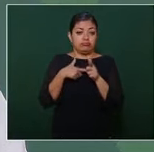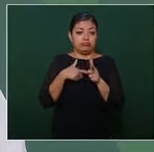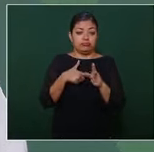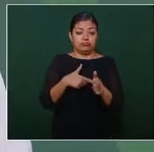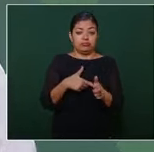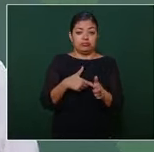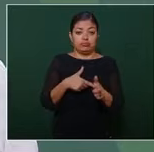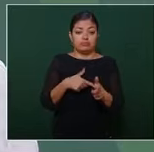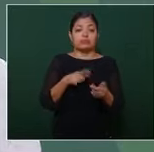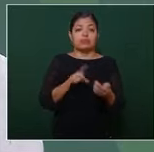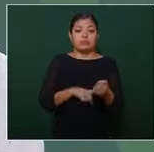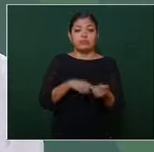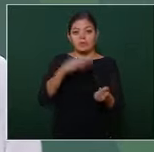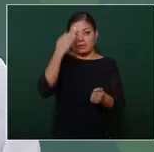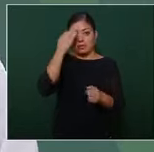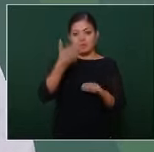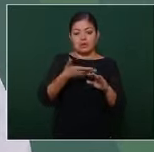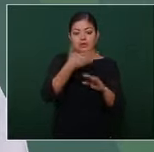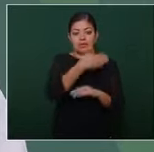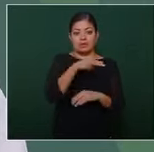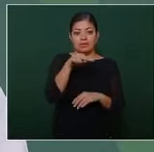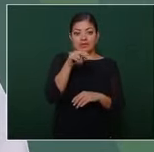del neoliberalismo